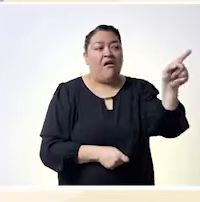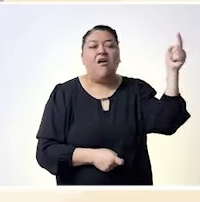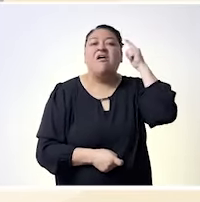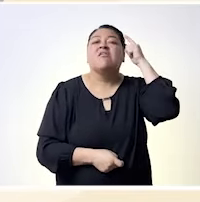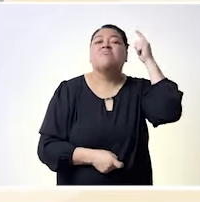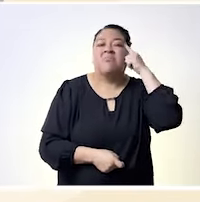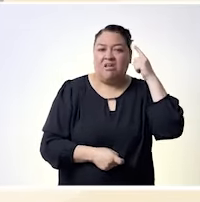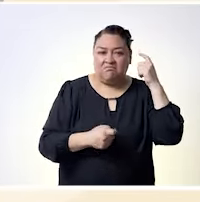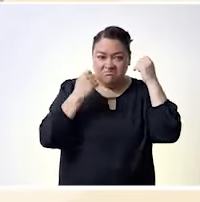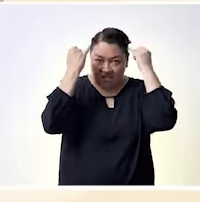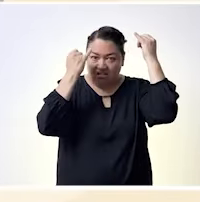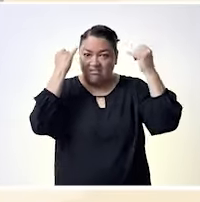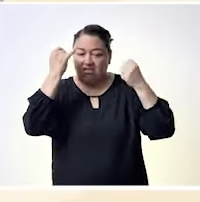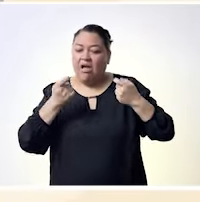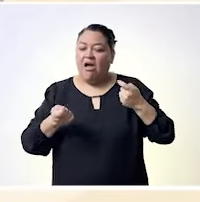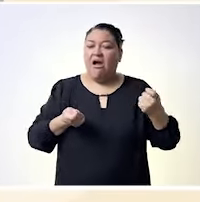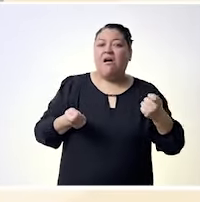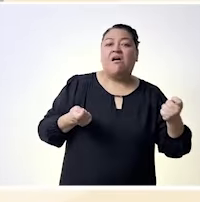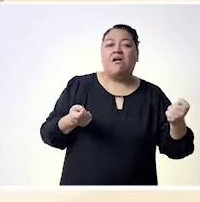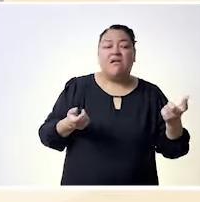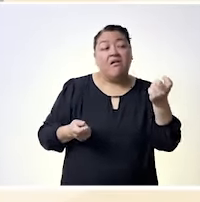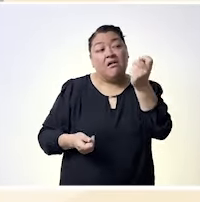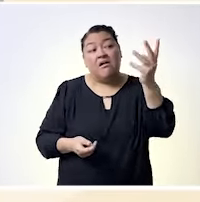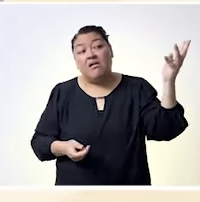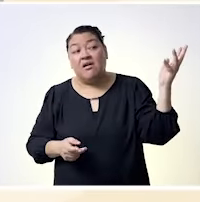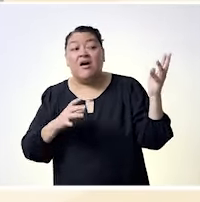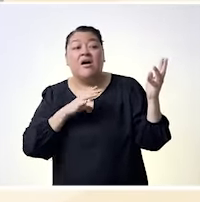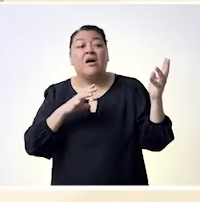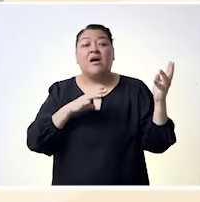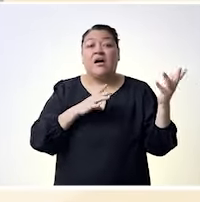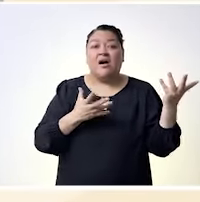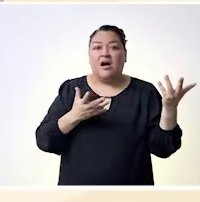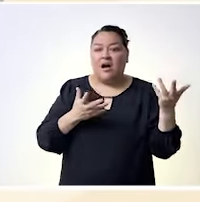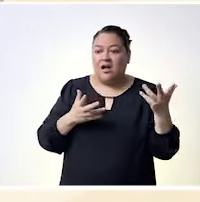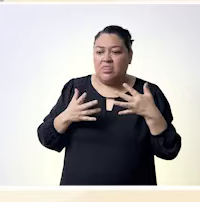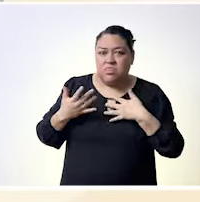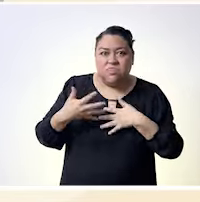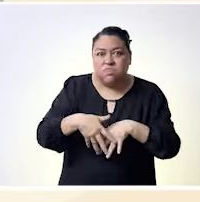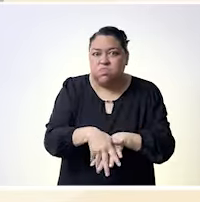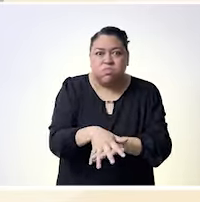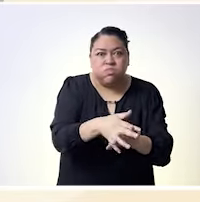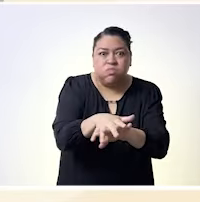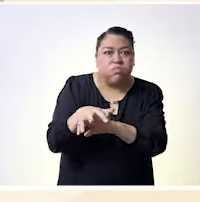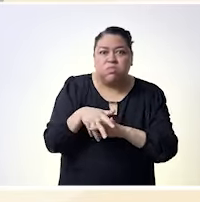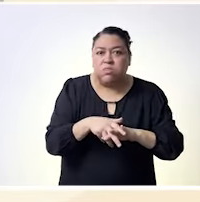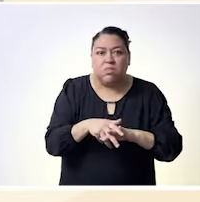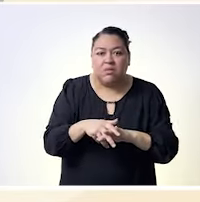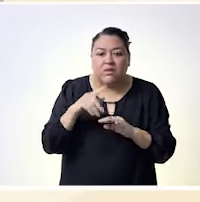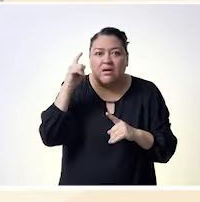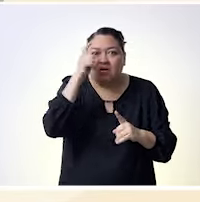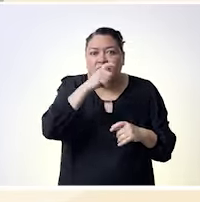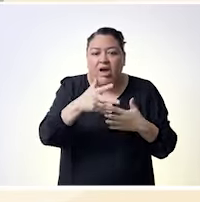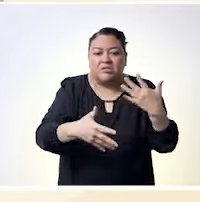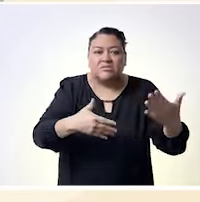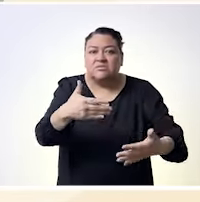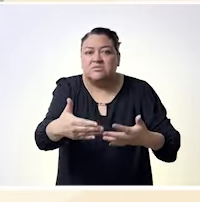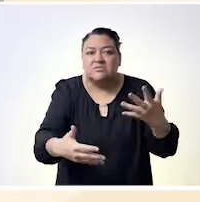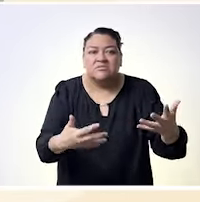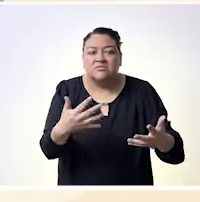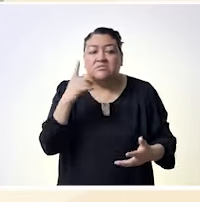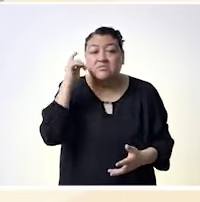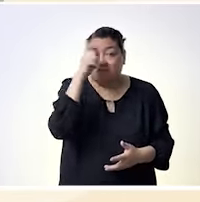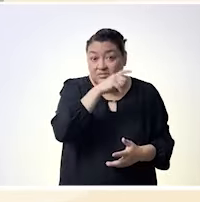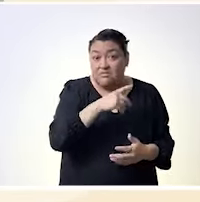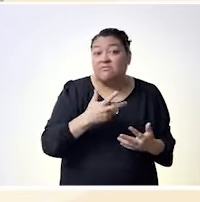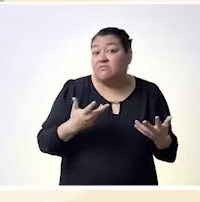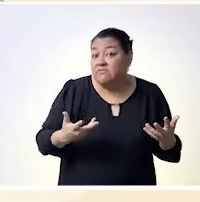entonces era como decía ¿por qué ella tendría que tener más derecho que yo? ¿no? si lo vemos en el ámbito profesional lo que